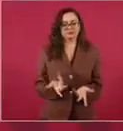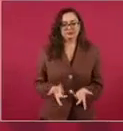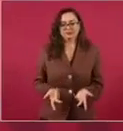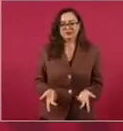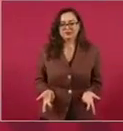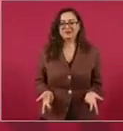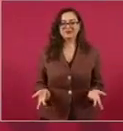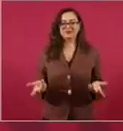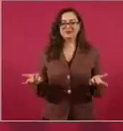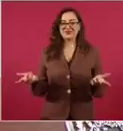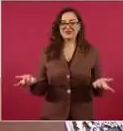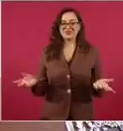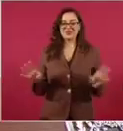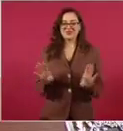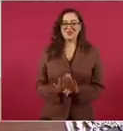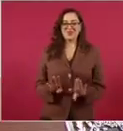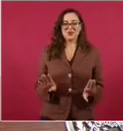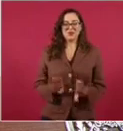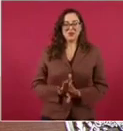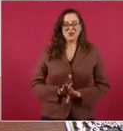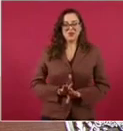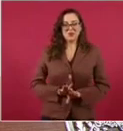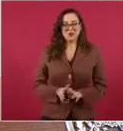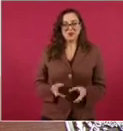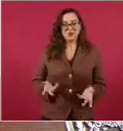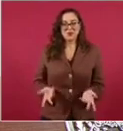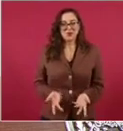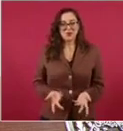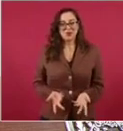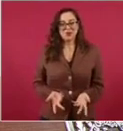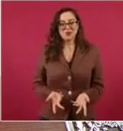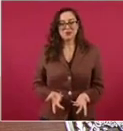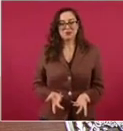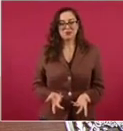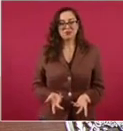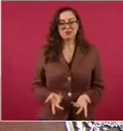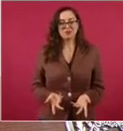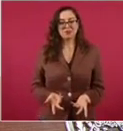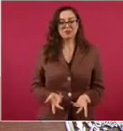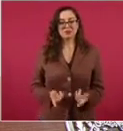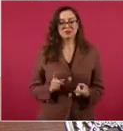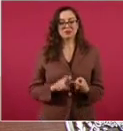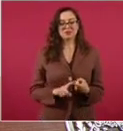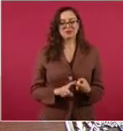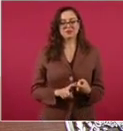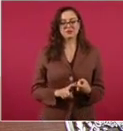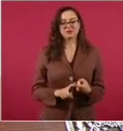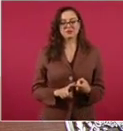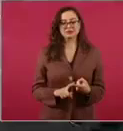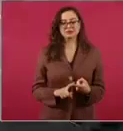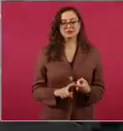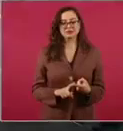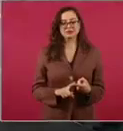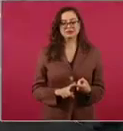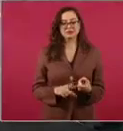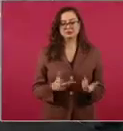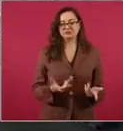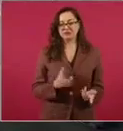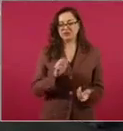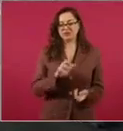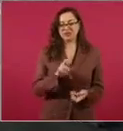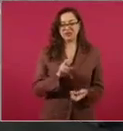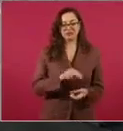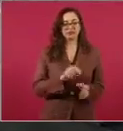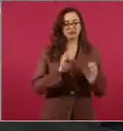Serón o autoridades